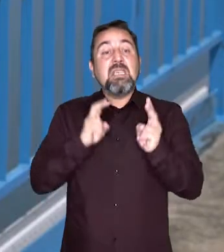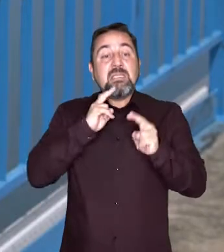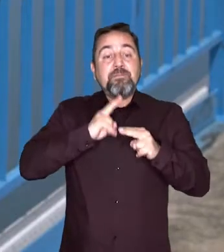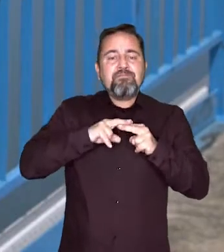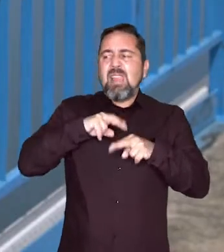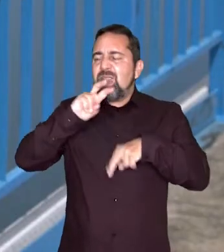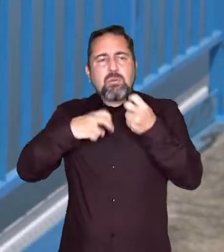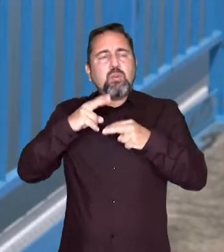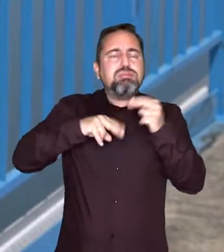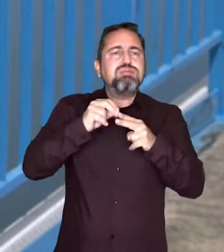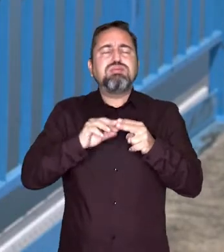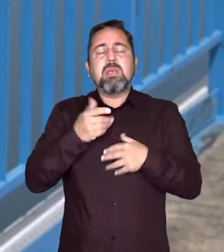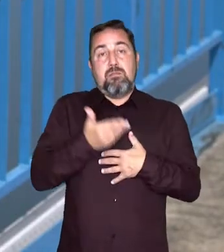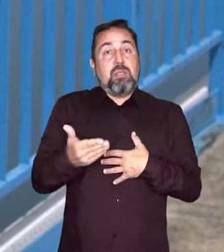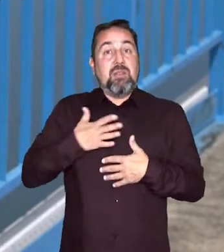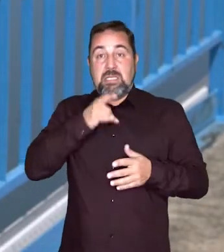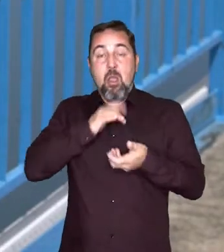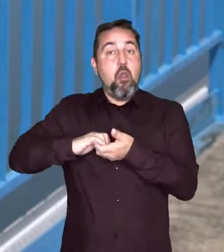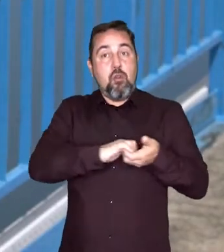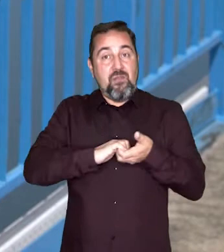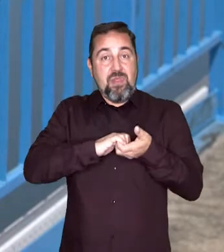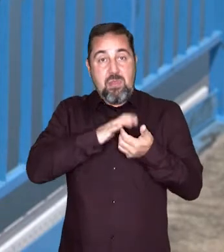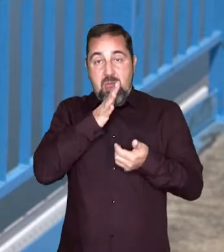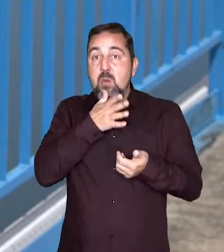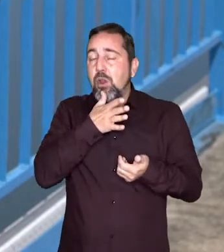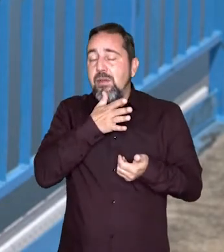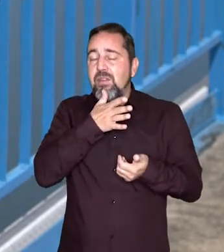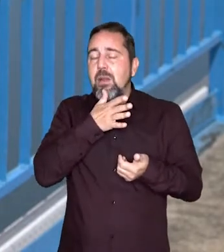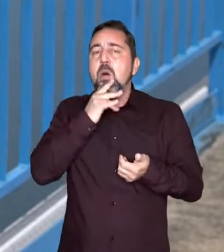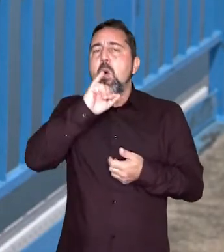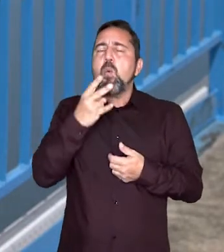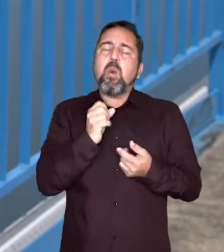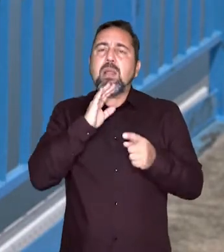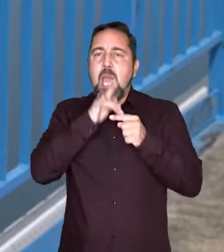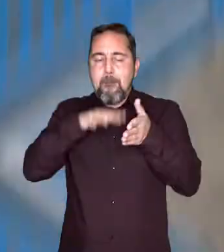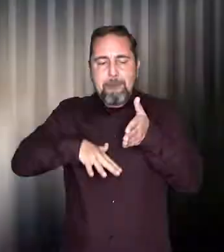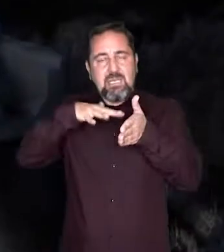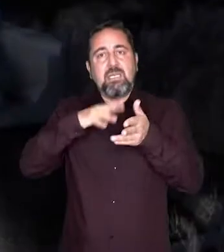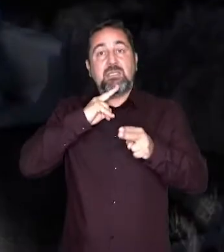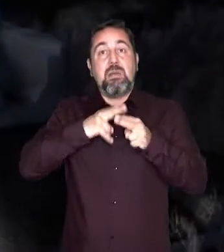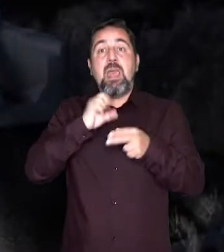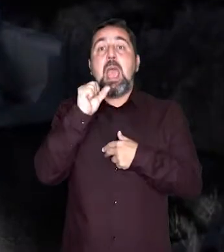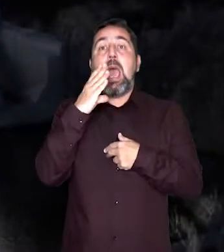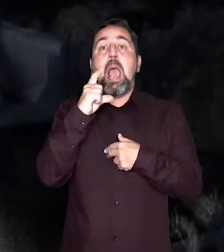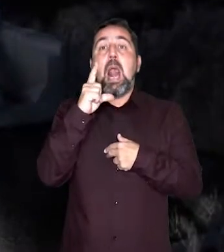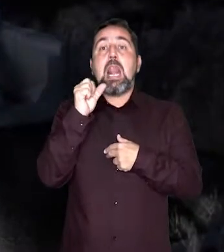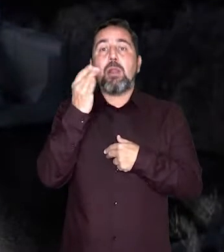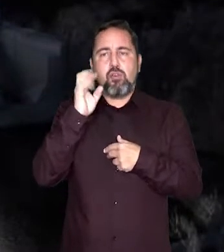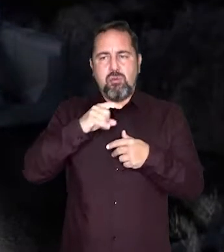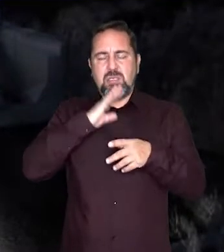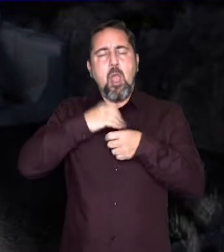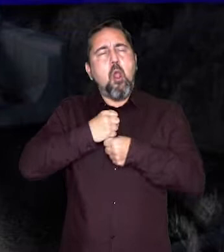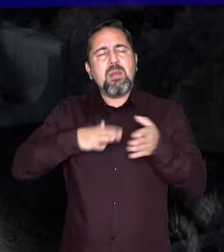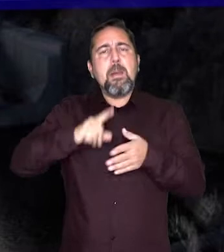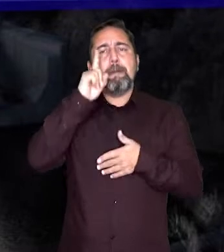En cuanto a las infraestructuras hidráulicas más importantes que tiene la Confederación Hidrográfica del Júcar, mencionar en cuanto a presas, la presa de Alarcón,